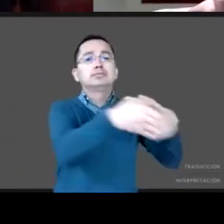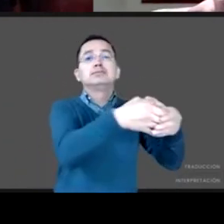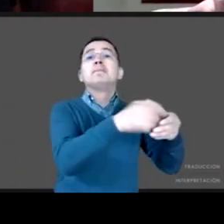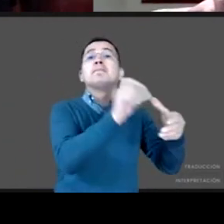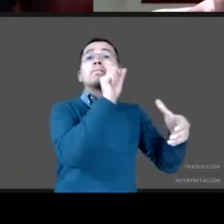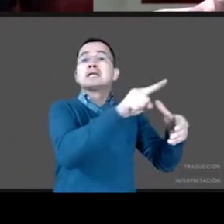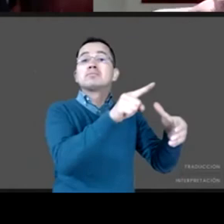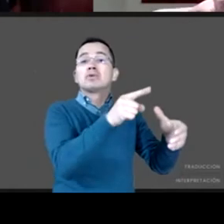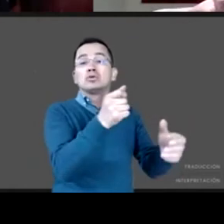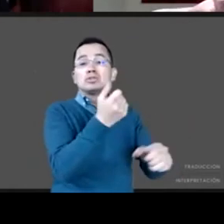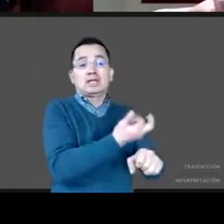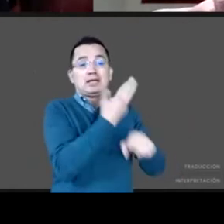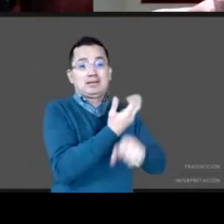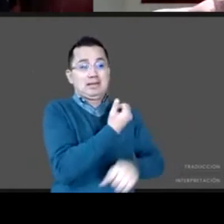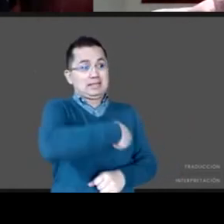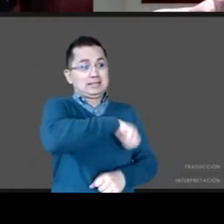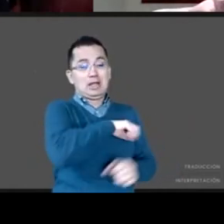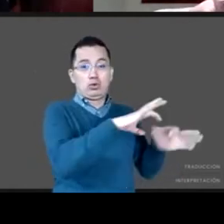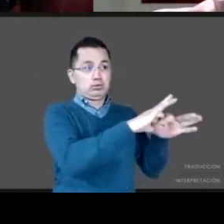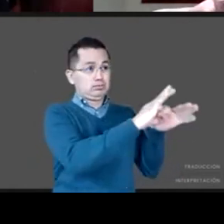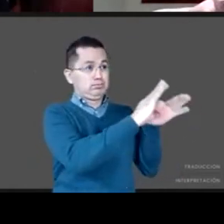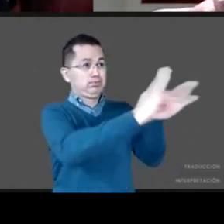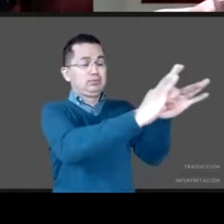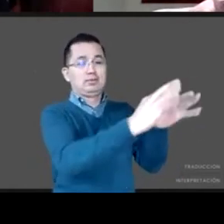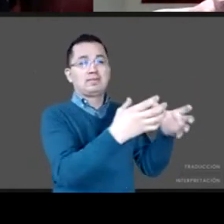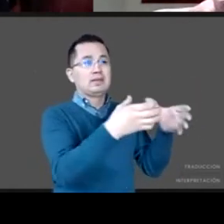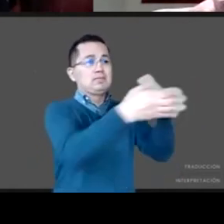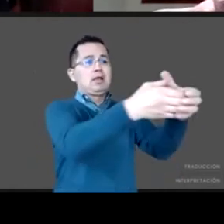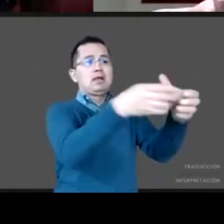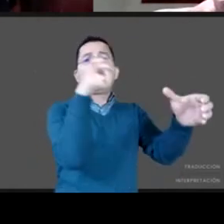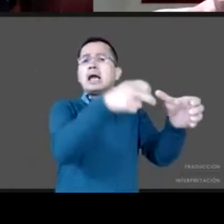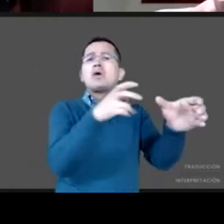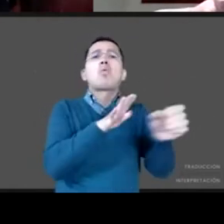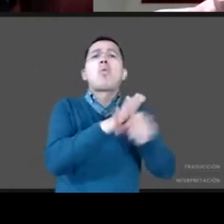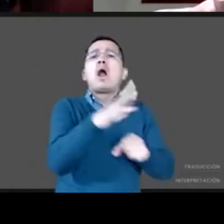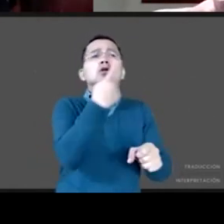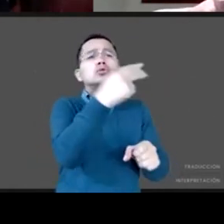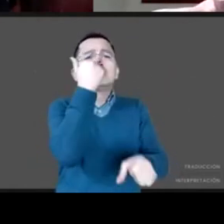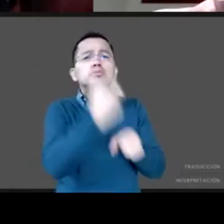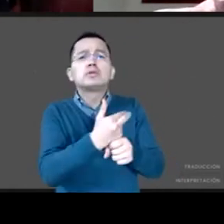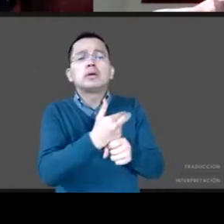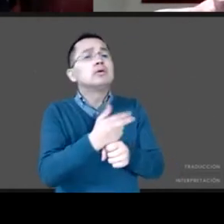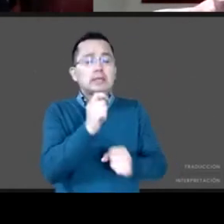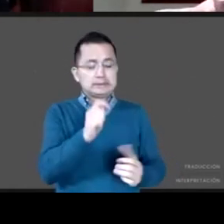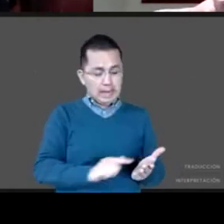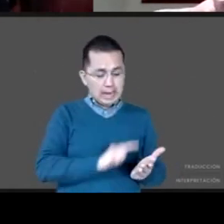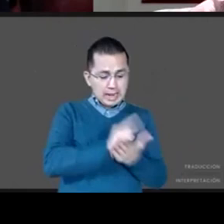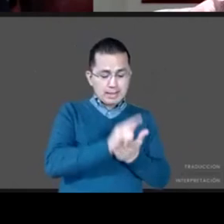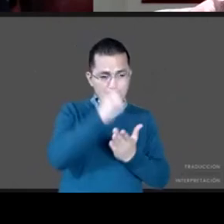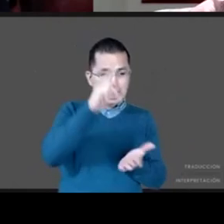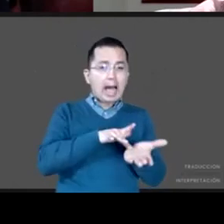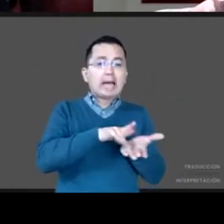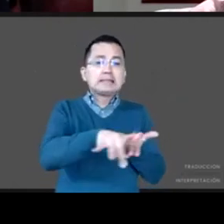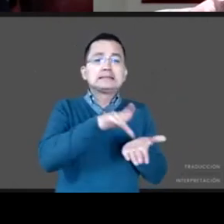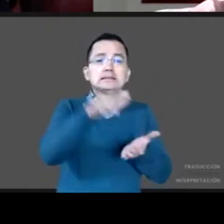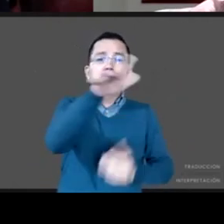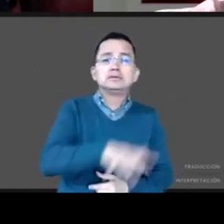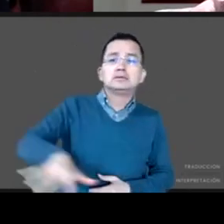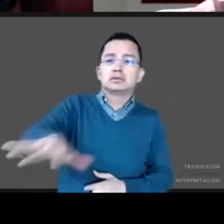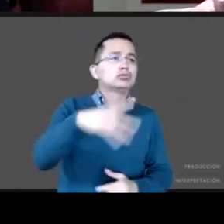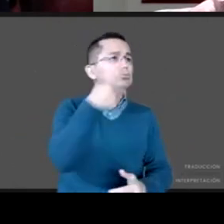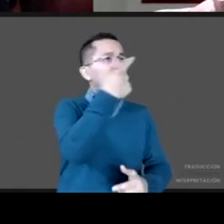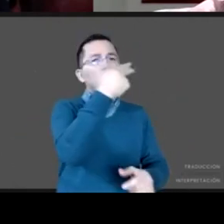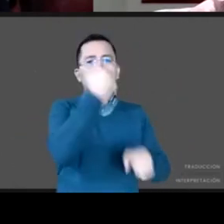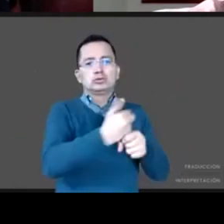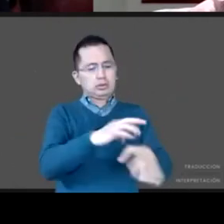específico. Instrumentar la ley de asistencia social. Y dentro de eso se especializó y buscó